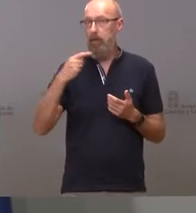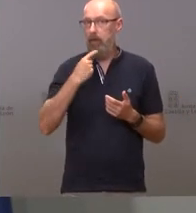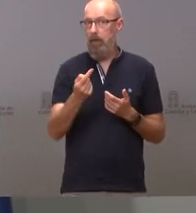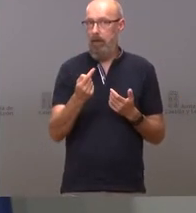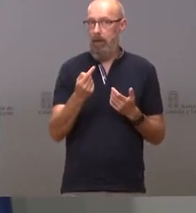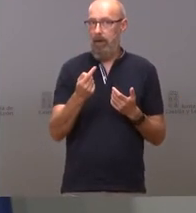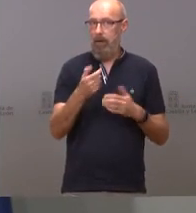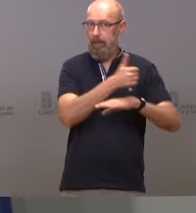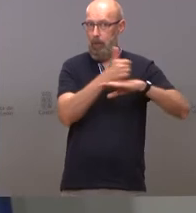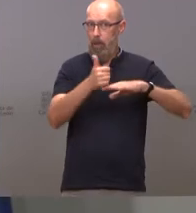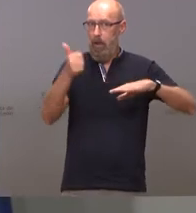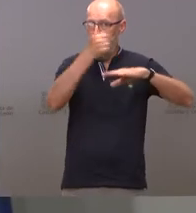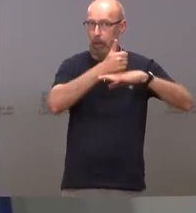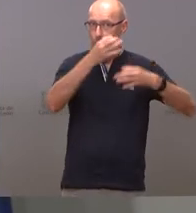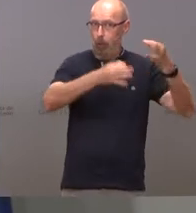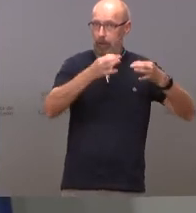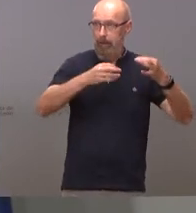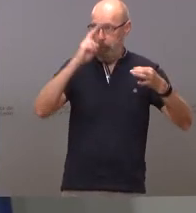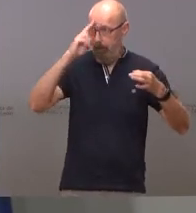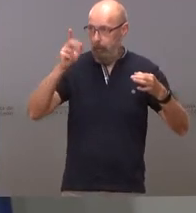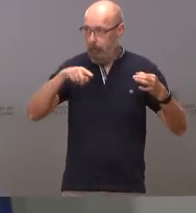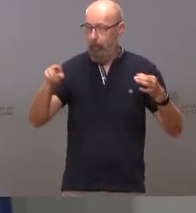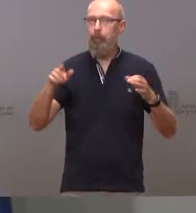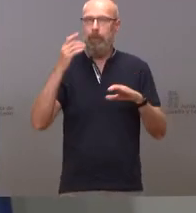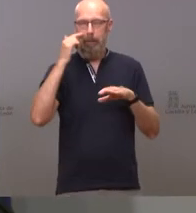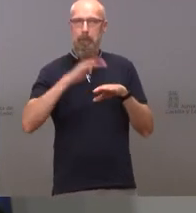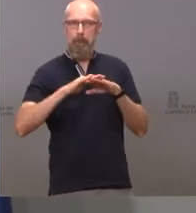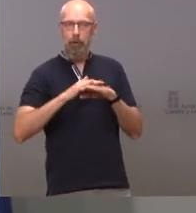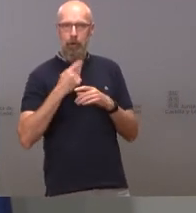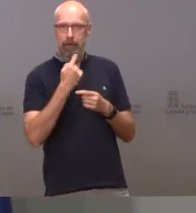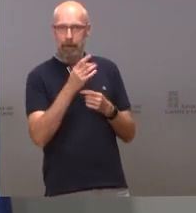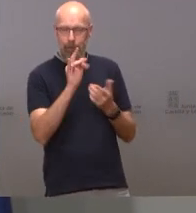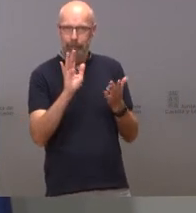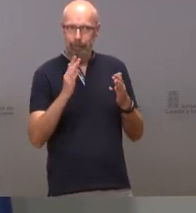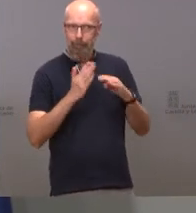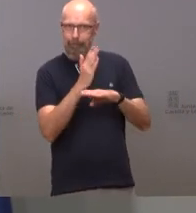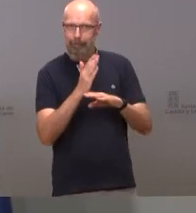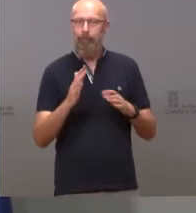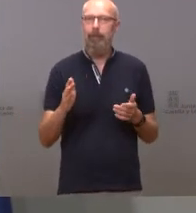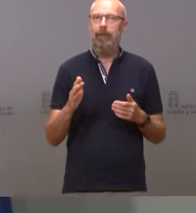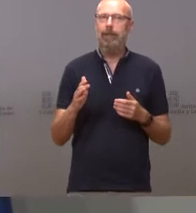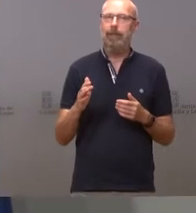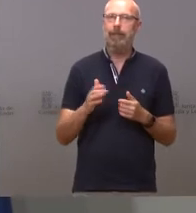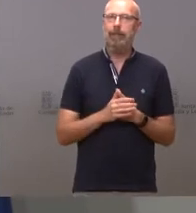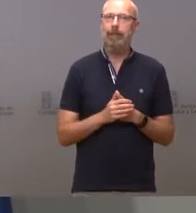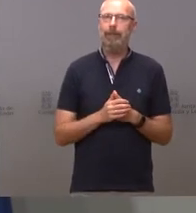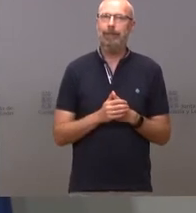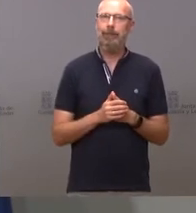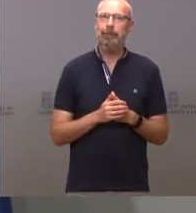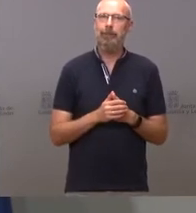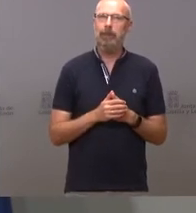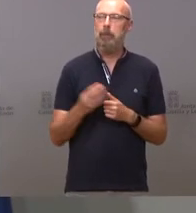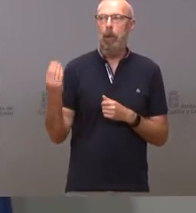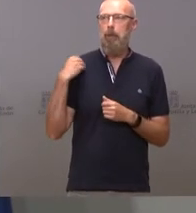el Tribunal Superior de Justicia si me deja acabar no no claro que la dejo pero sin una premisa falsa es decir